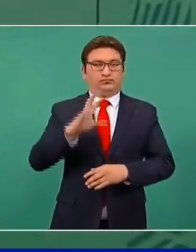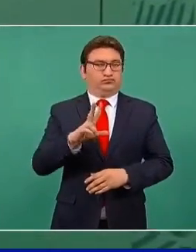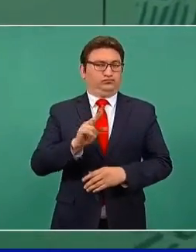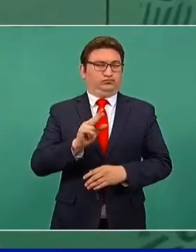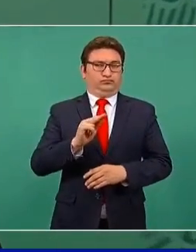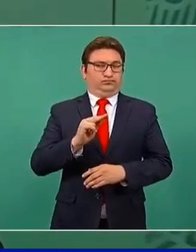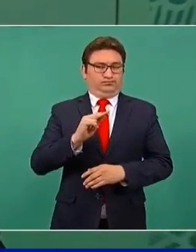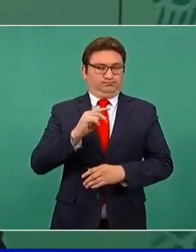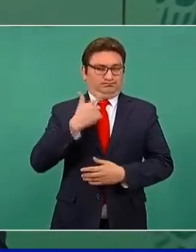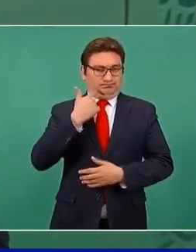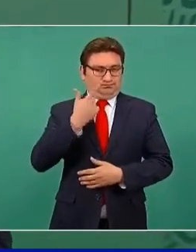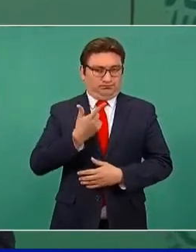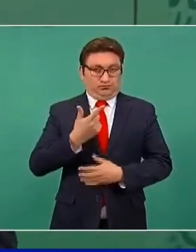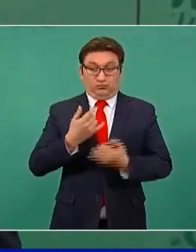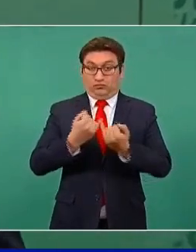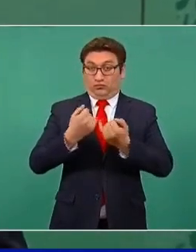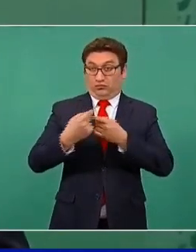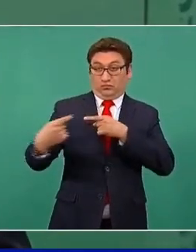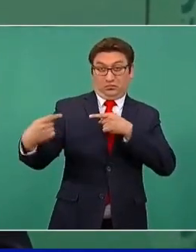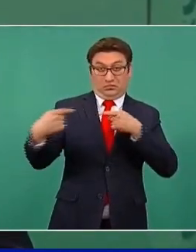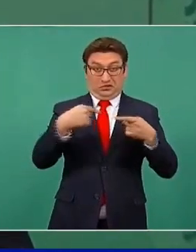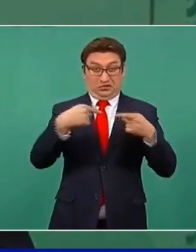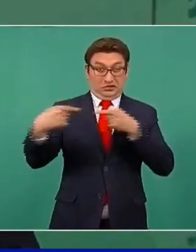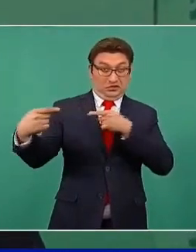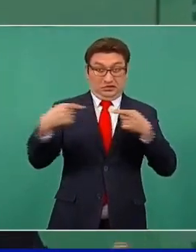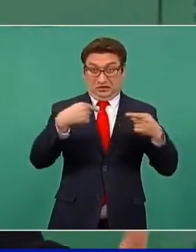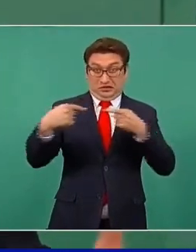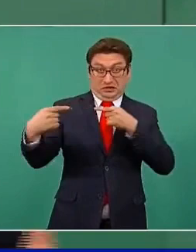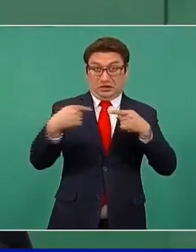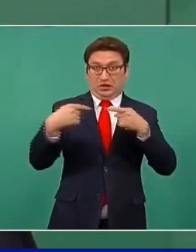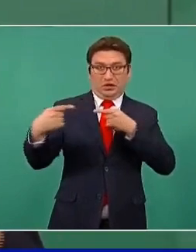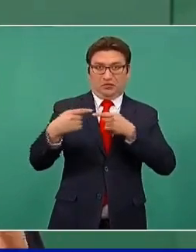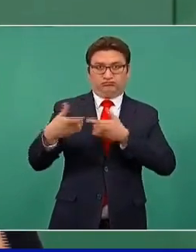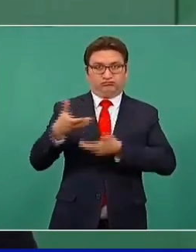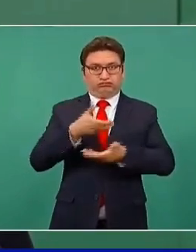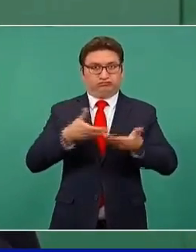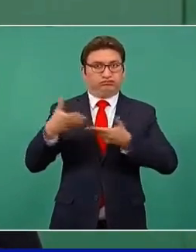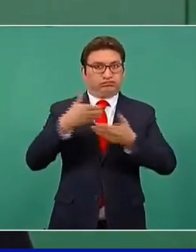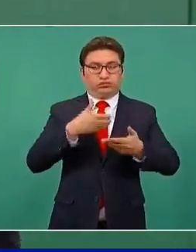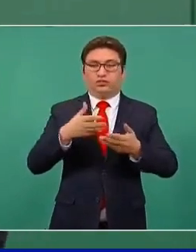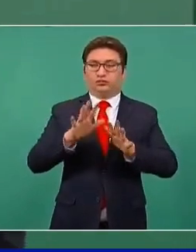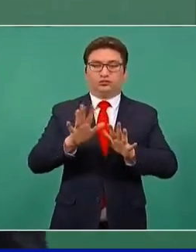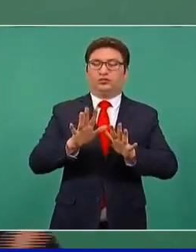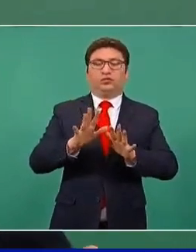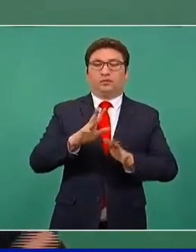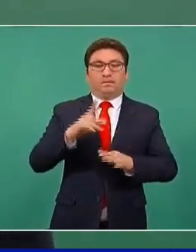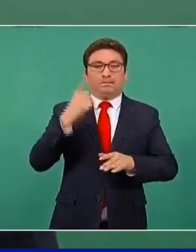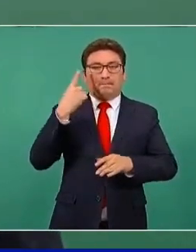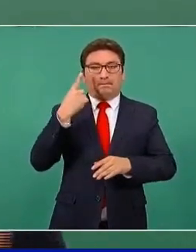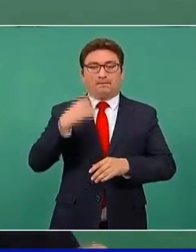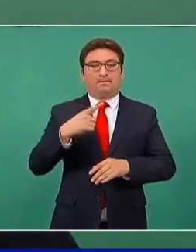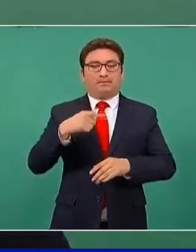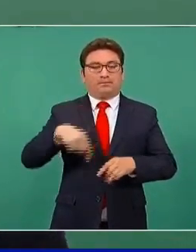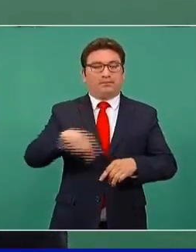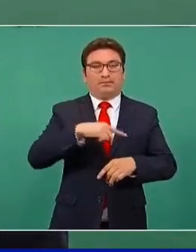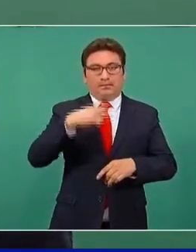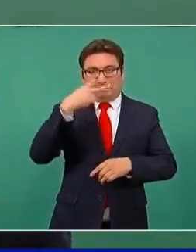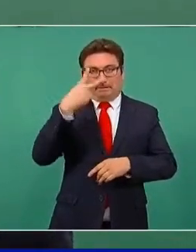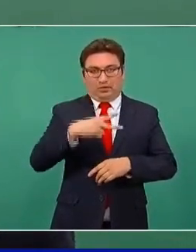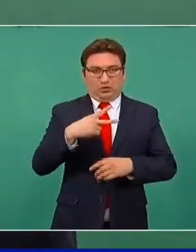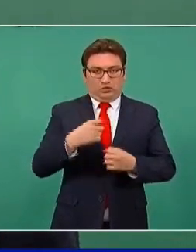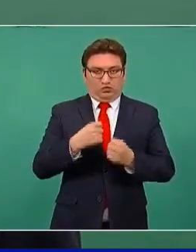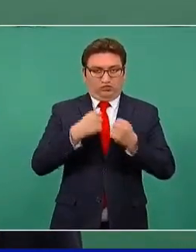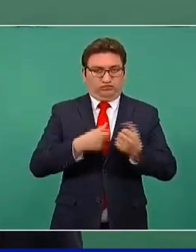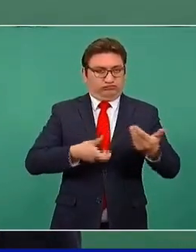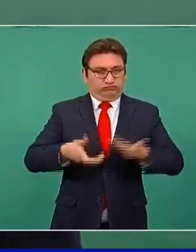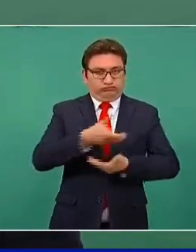comerciales, sino de fortalecer la economía, porque ahora lo estamos viendo.